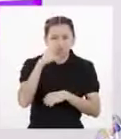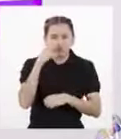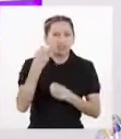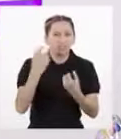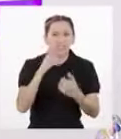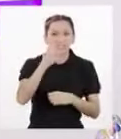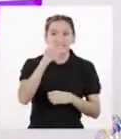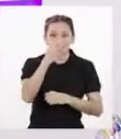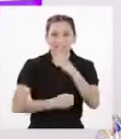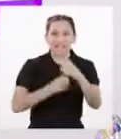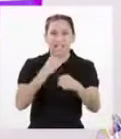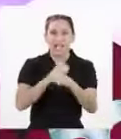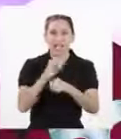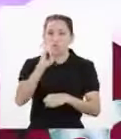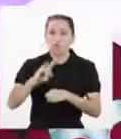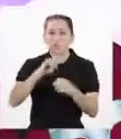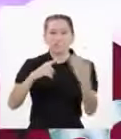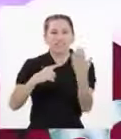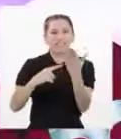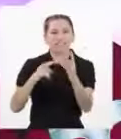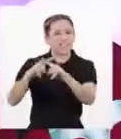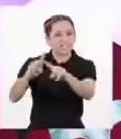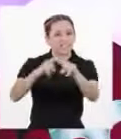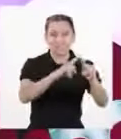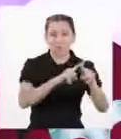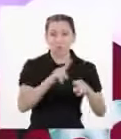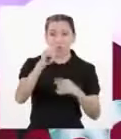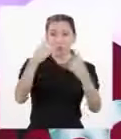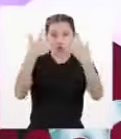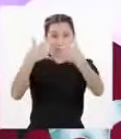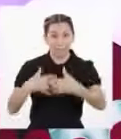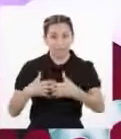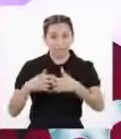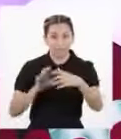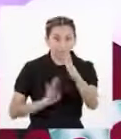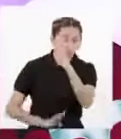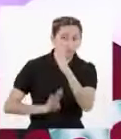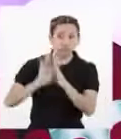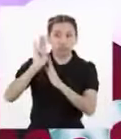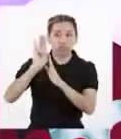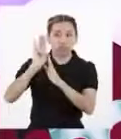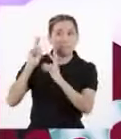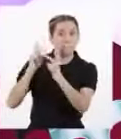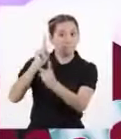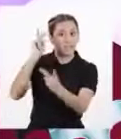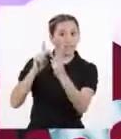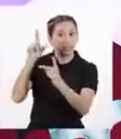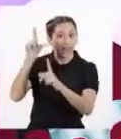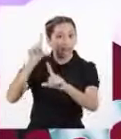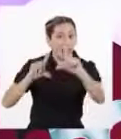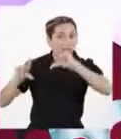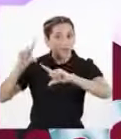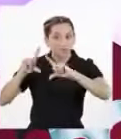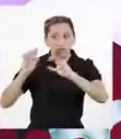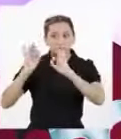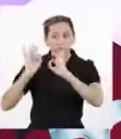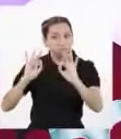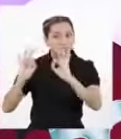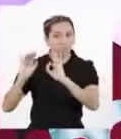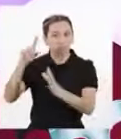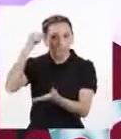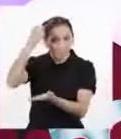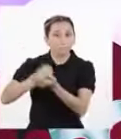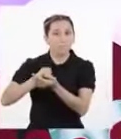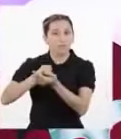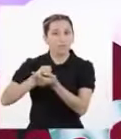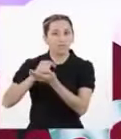Utilizando técnicas distintas Si una empresa privada tiene éxito en una tarea como esta Y luego patenta el genoma En vez de que